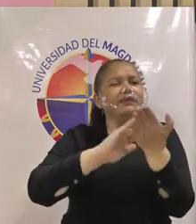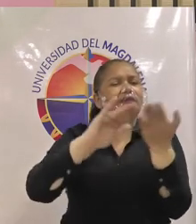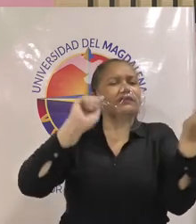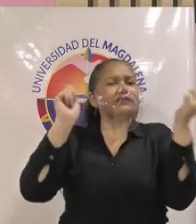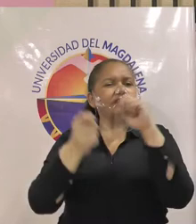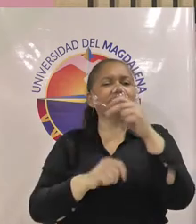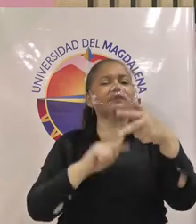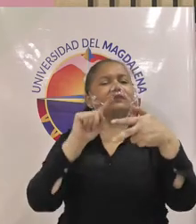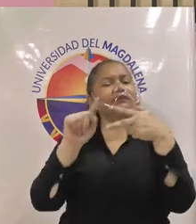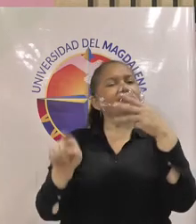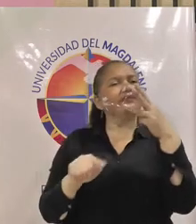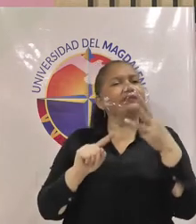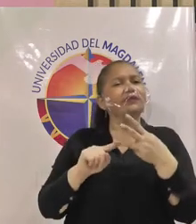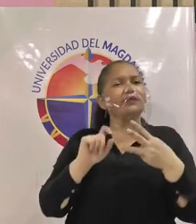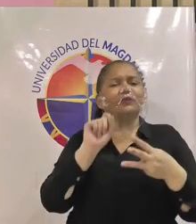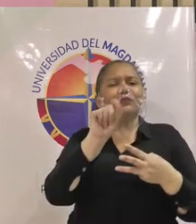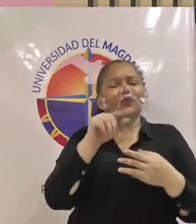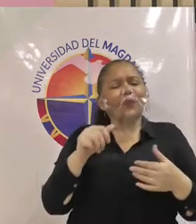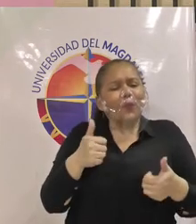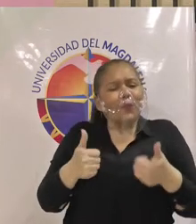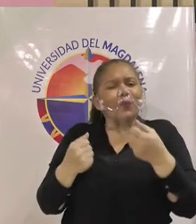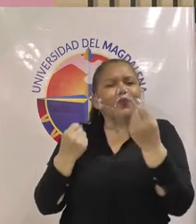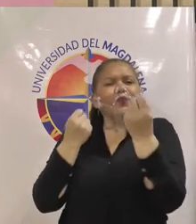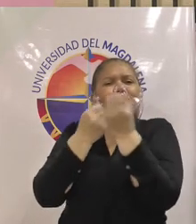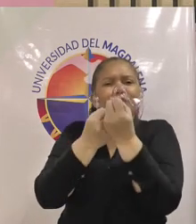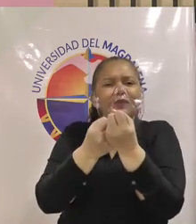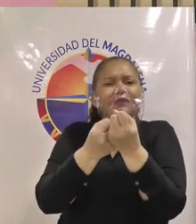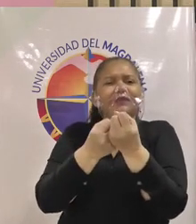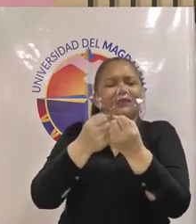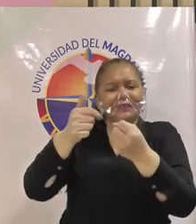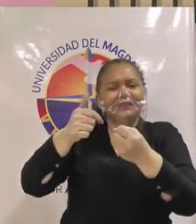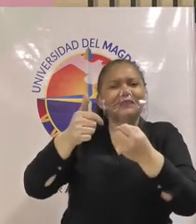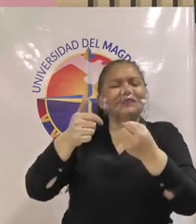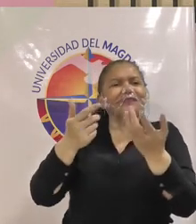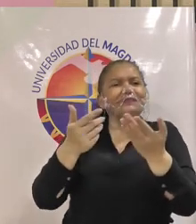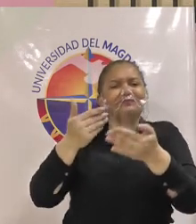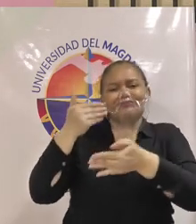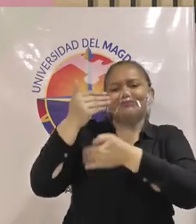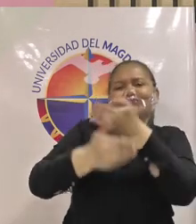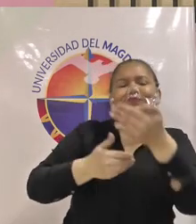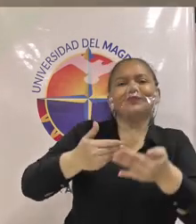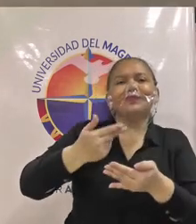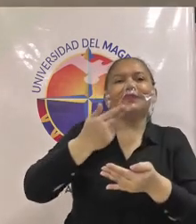fortalecimiento del bilingüismo en los programas académicos